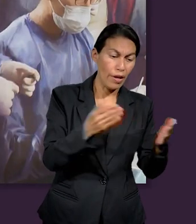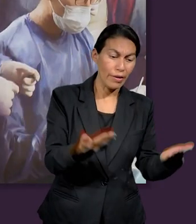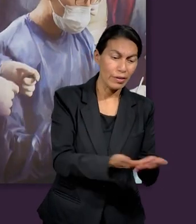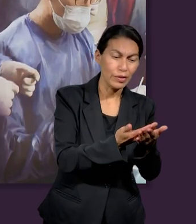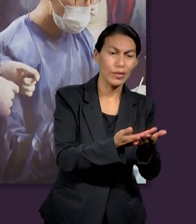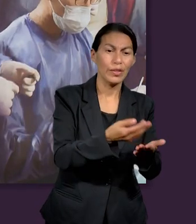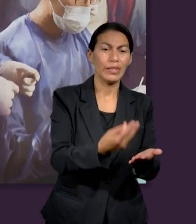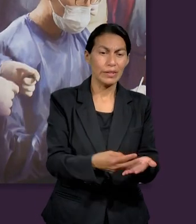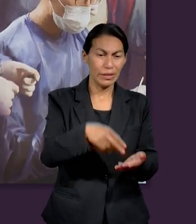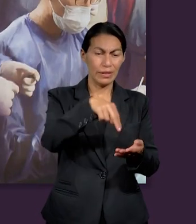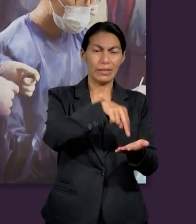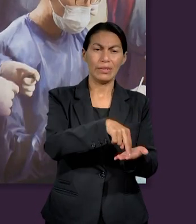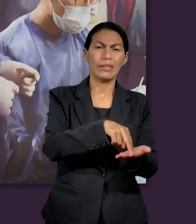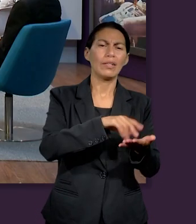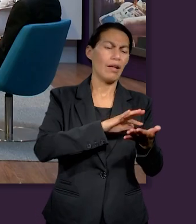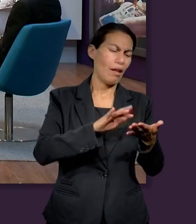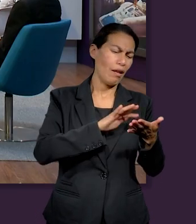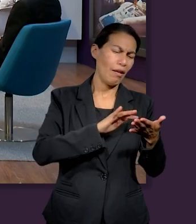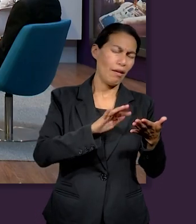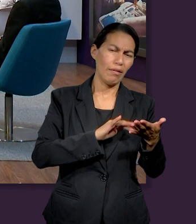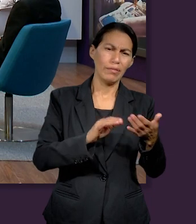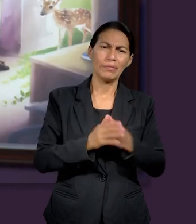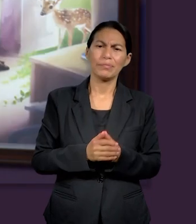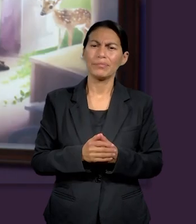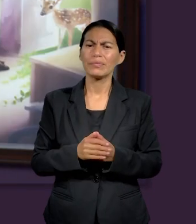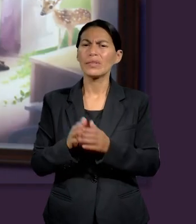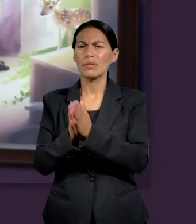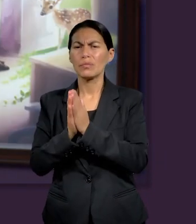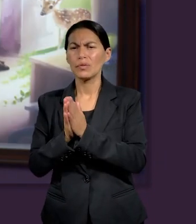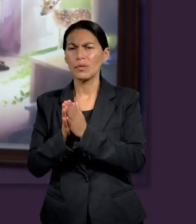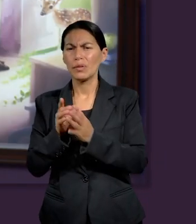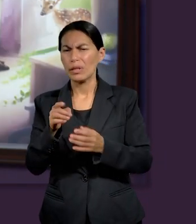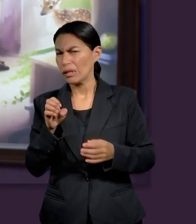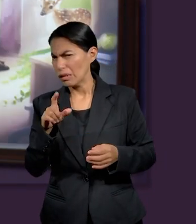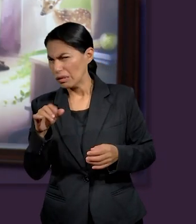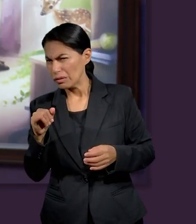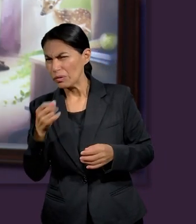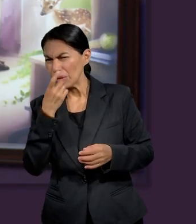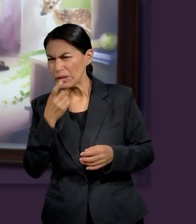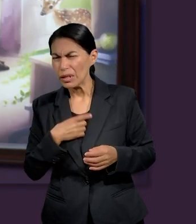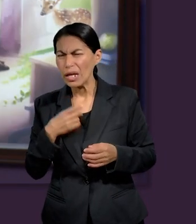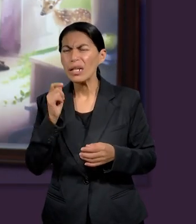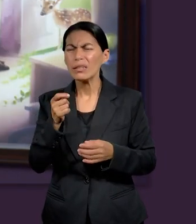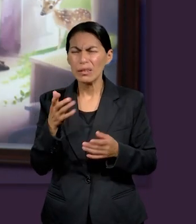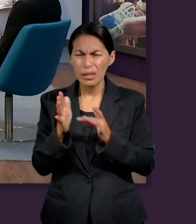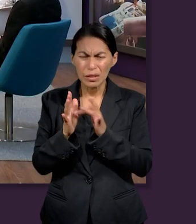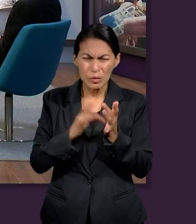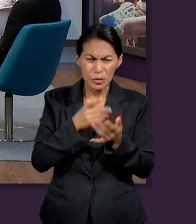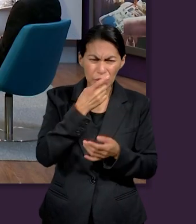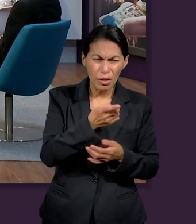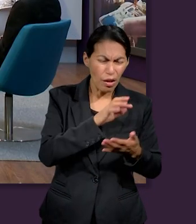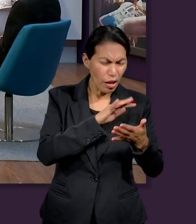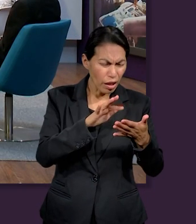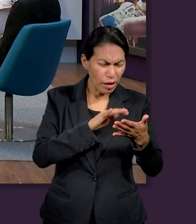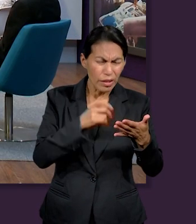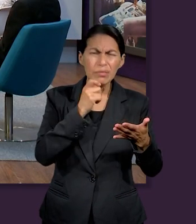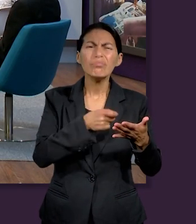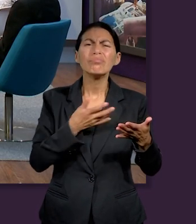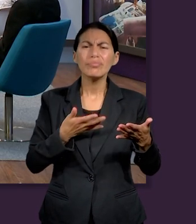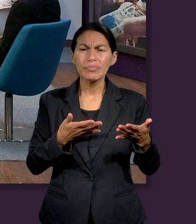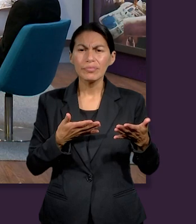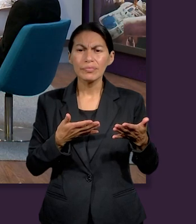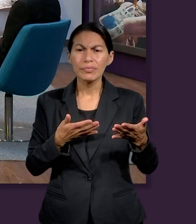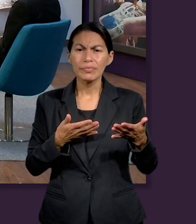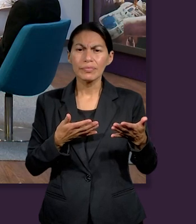sinagoga y se levantó a leer. Ailín, ¿podrías decirnos qué fue lo que Jesús, a qué se refirió Jesús en el templo cuando él